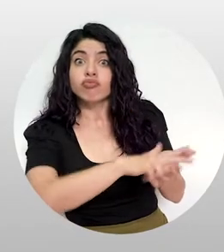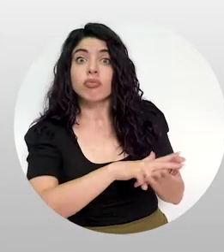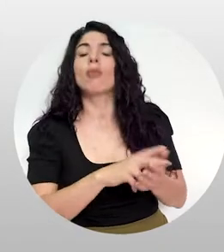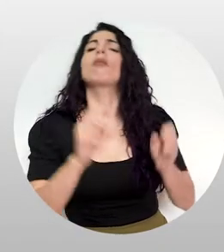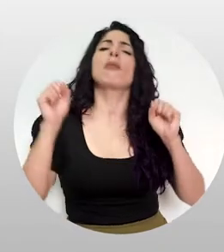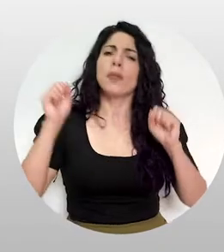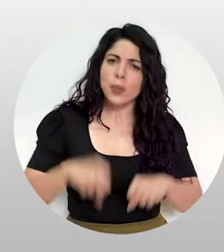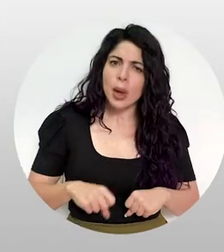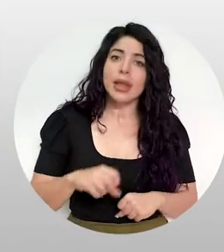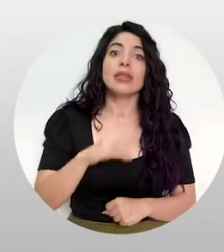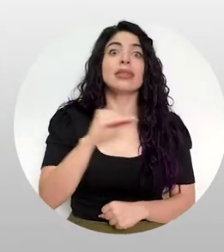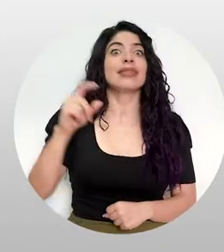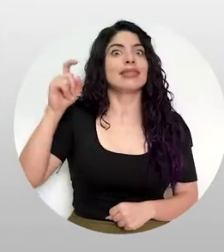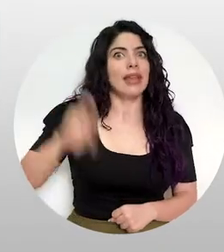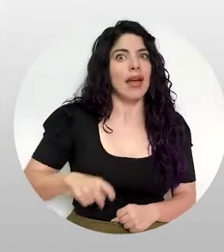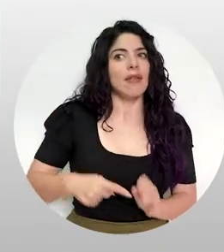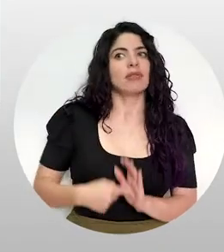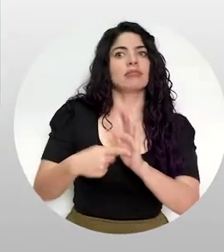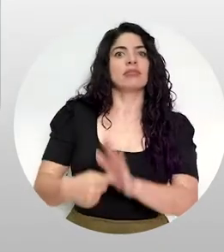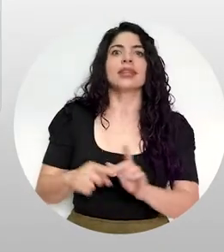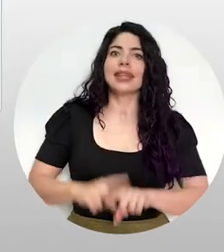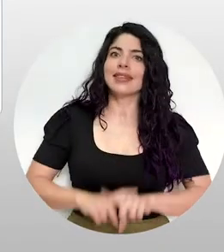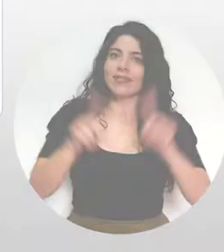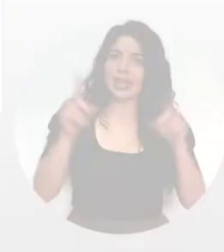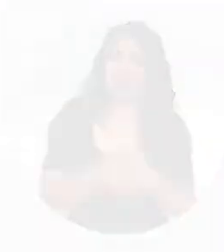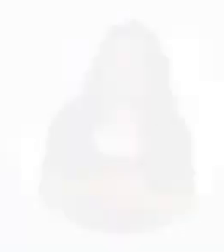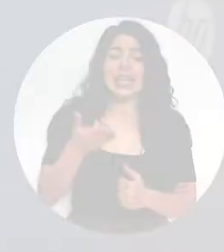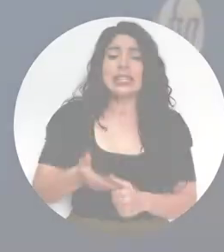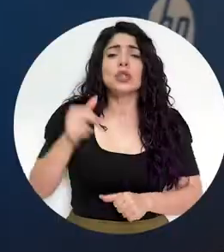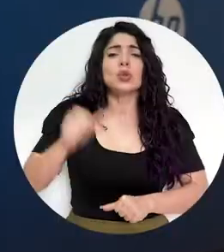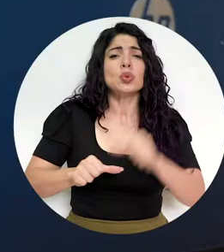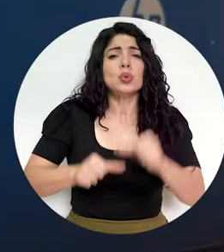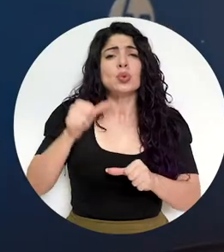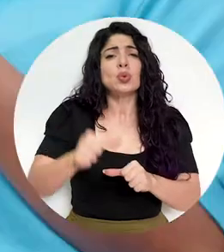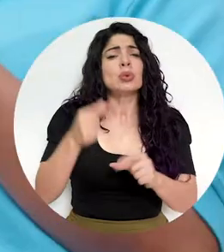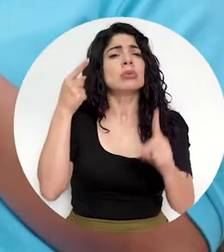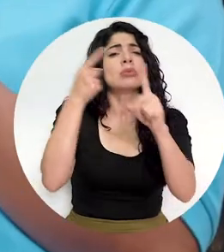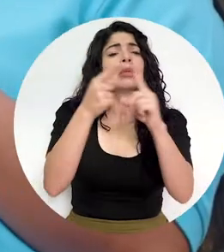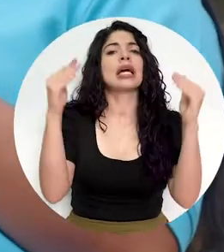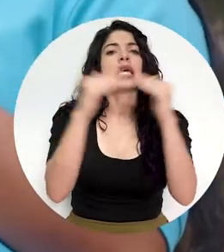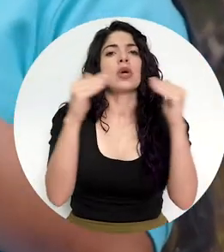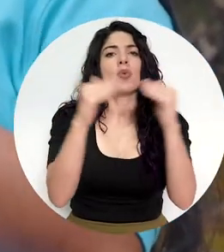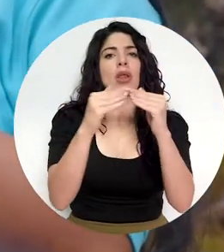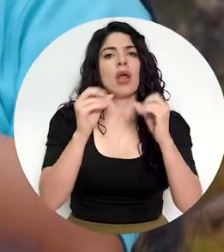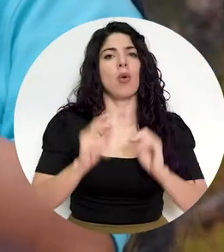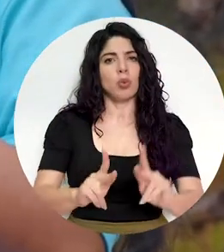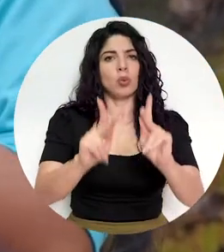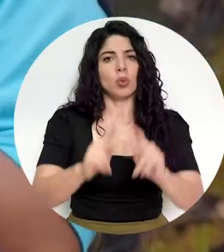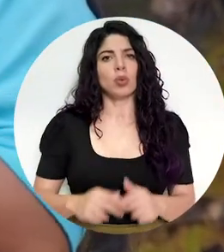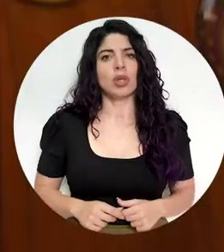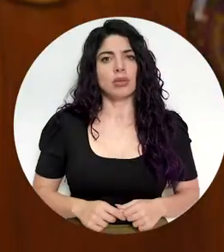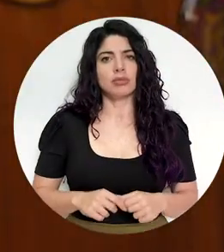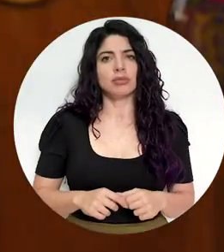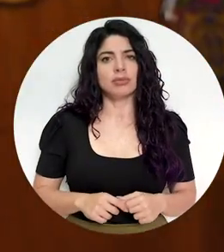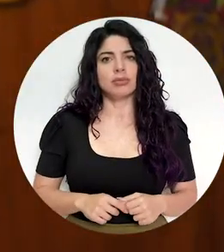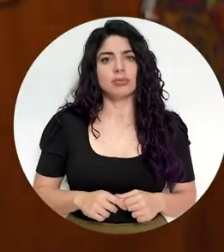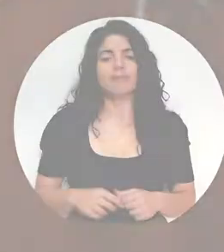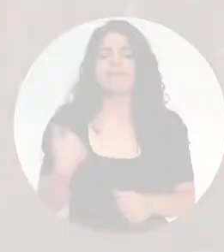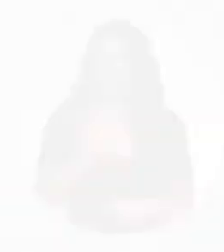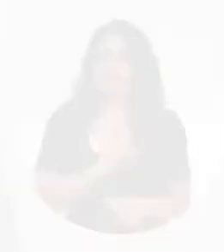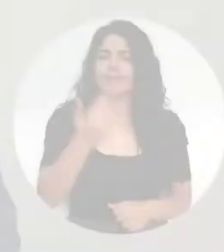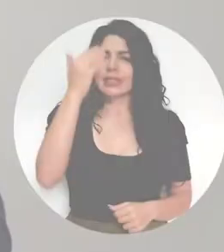podremos y debemos hacer la diferencia. Esta es una lucha por la igualdad de oportunidades.